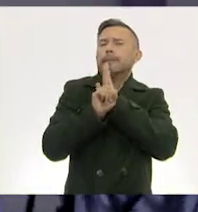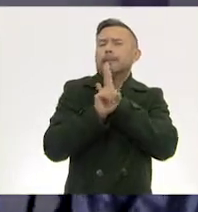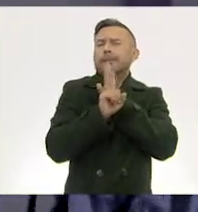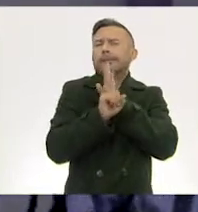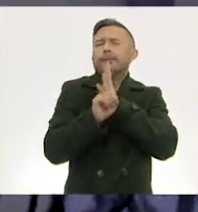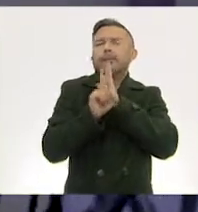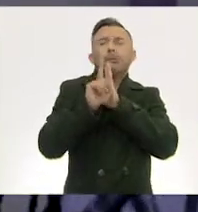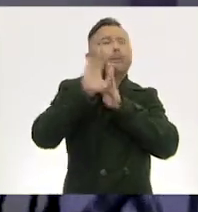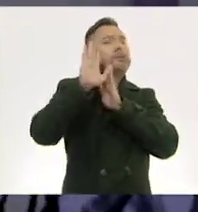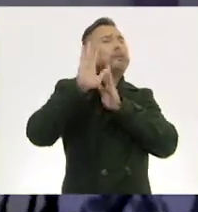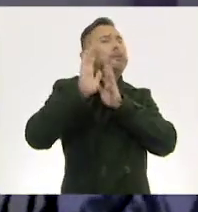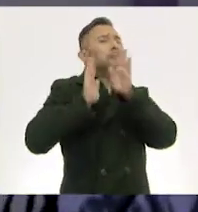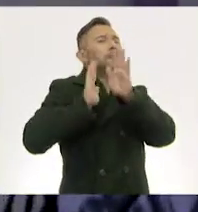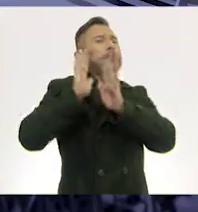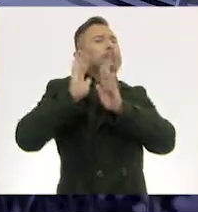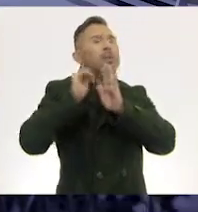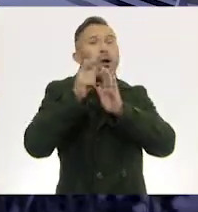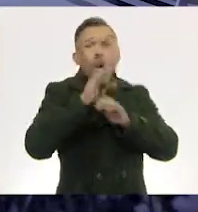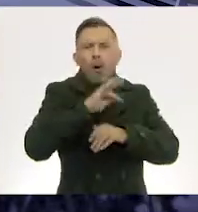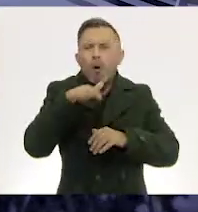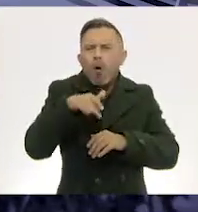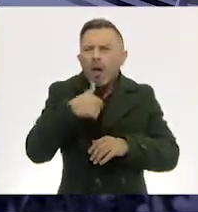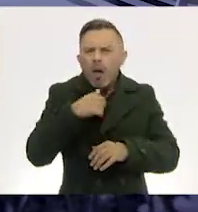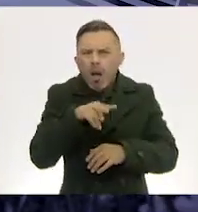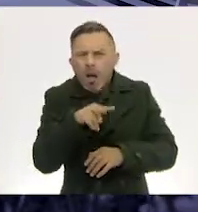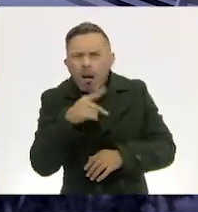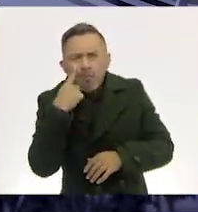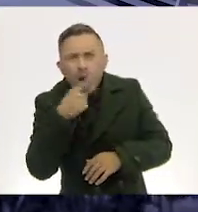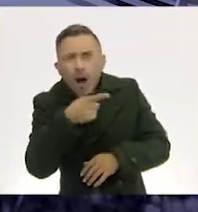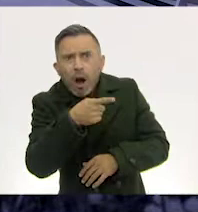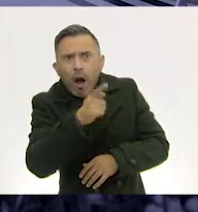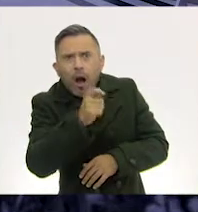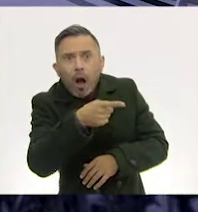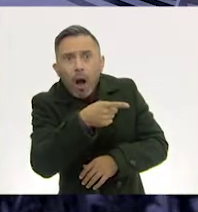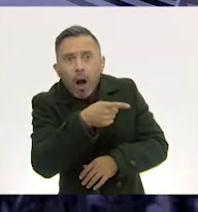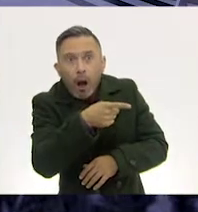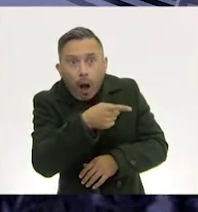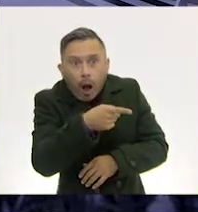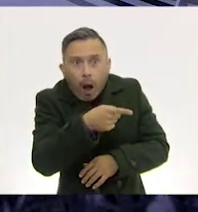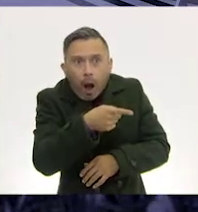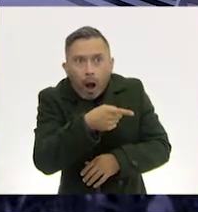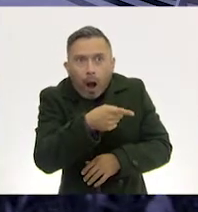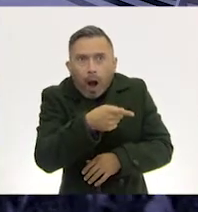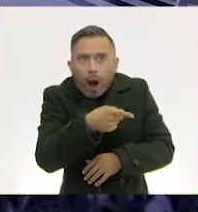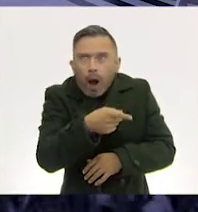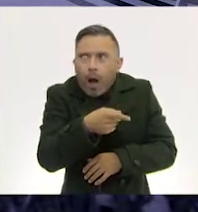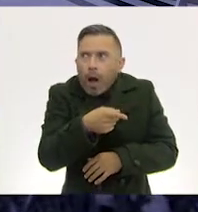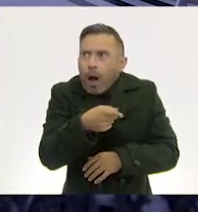¿Qué es eso que está allá? Una húmeda nariz